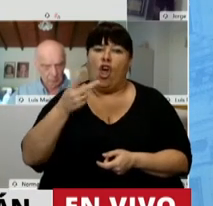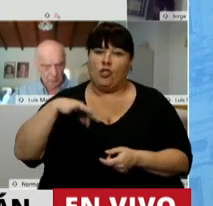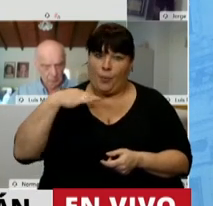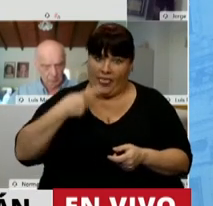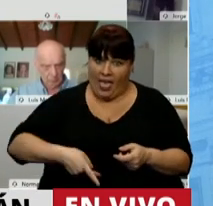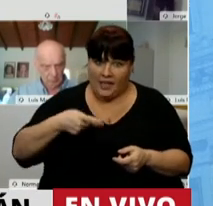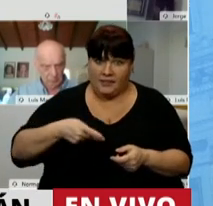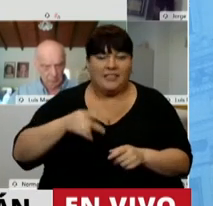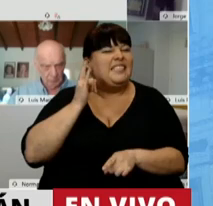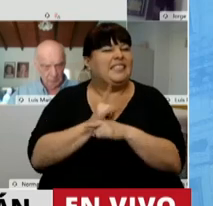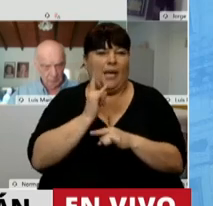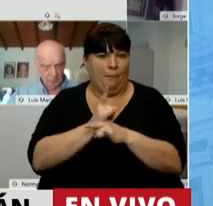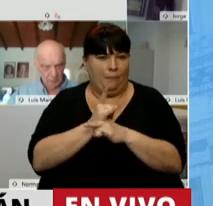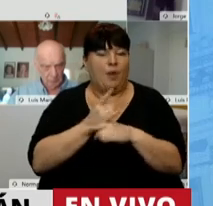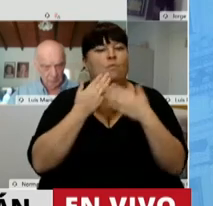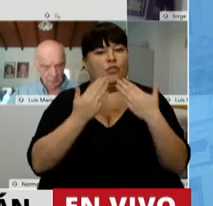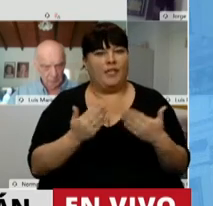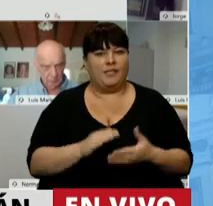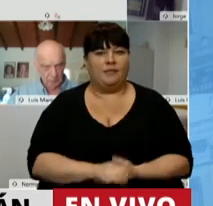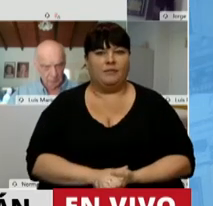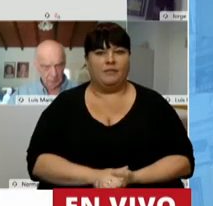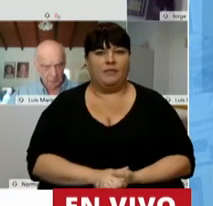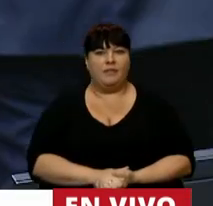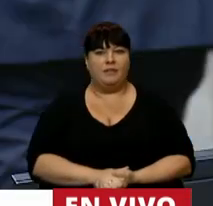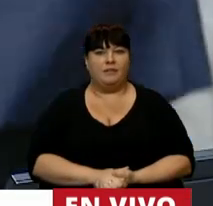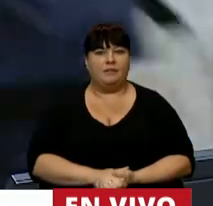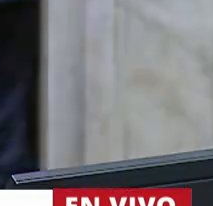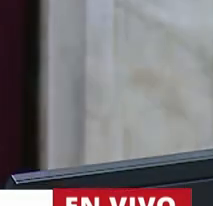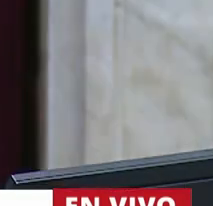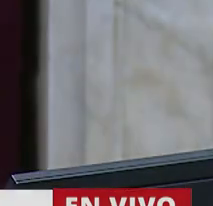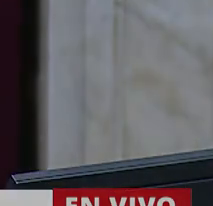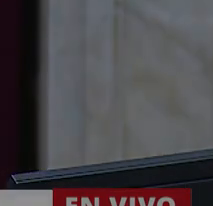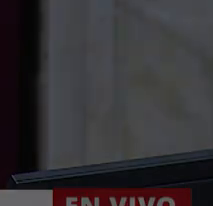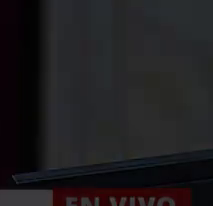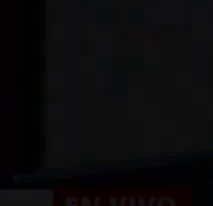vidas siempre. Muchas gracias. Gracias, diputada.